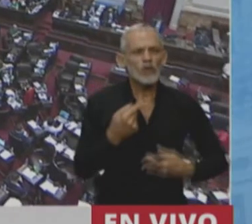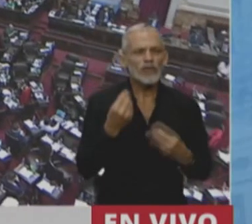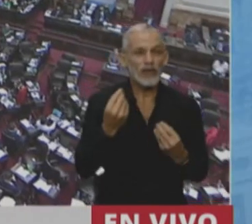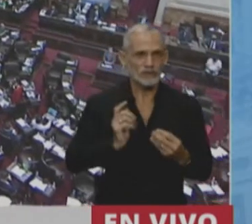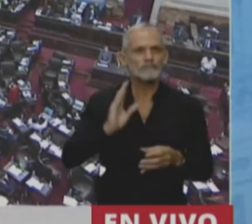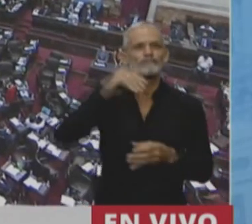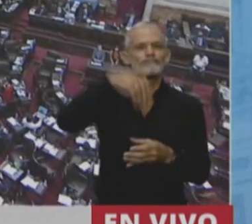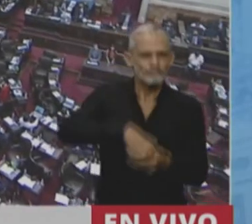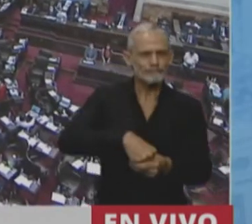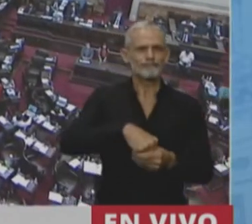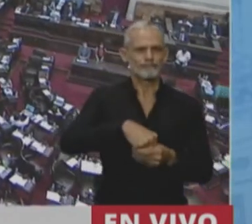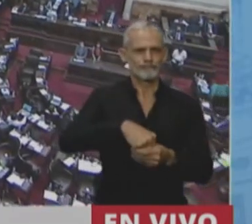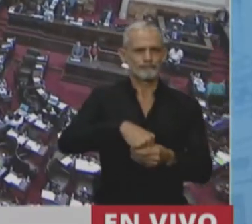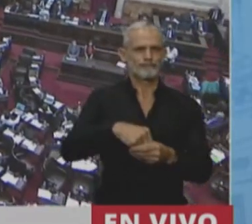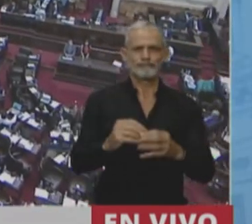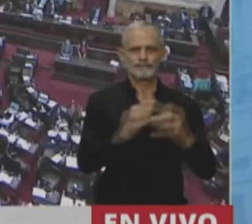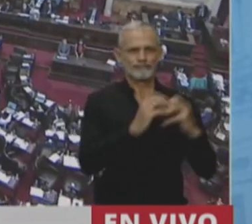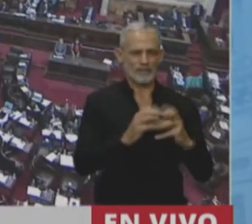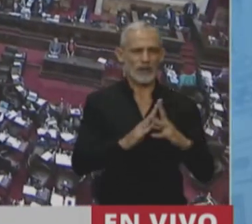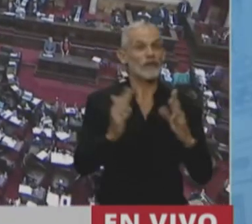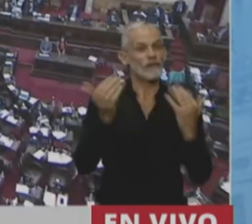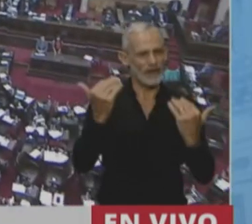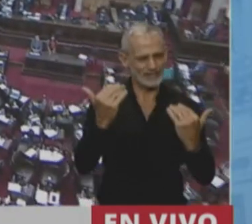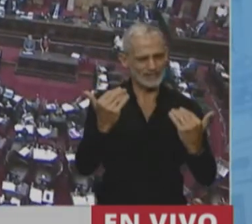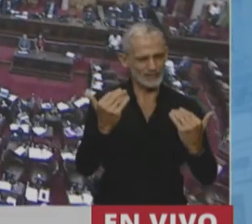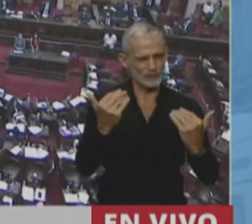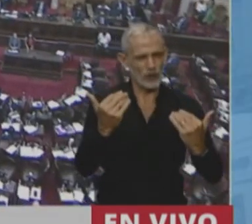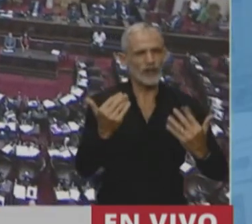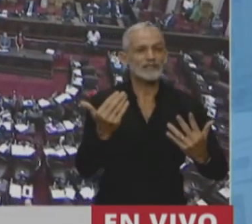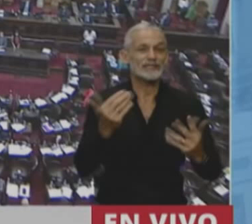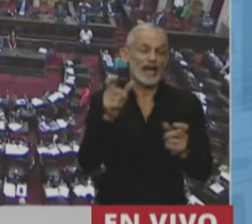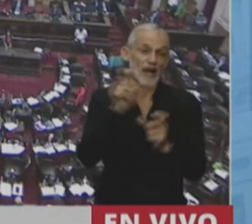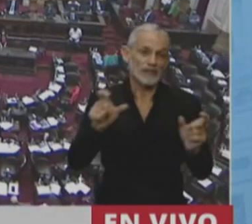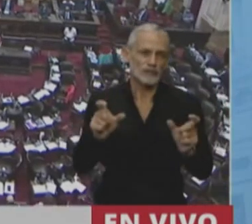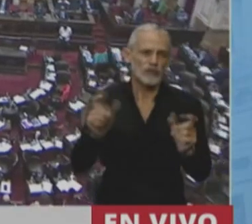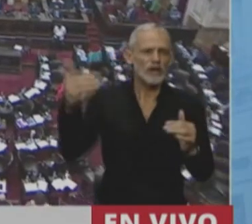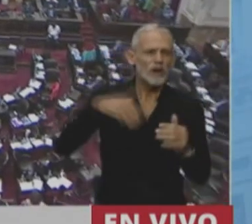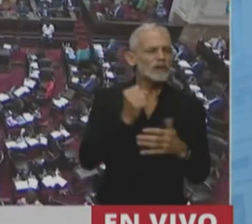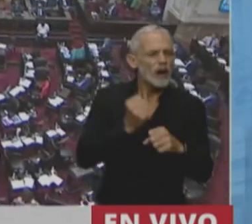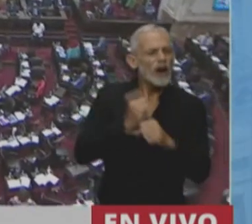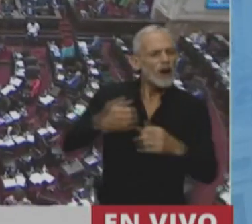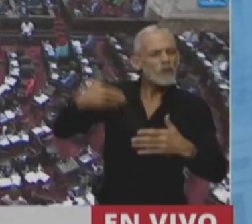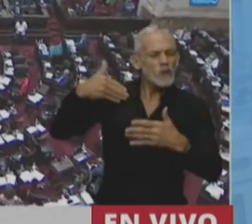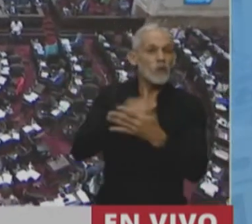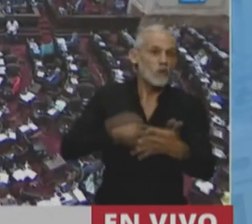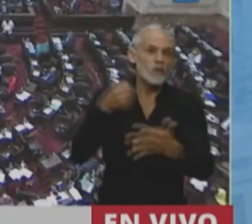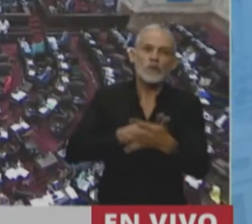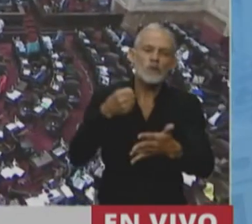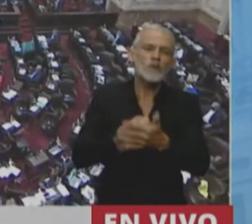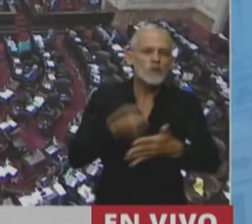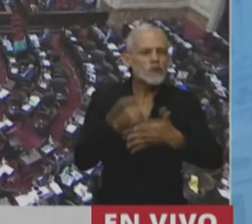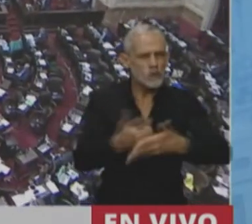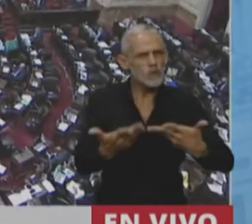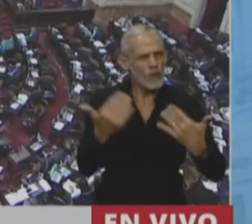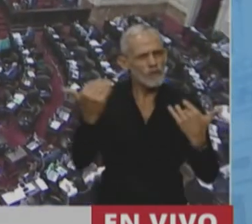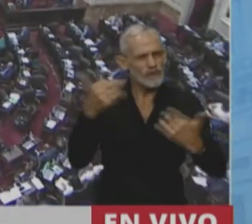participar en este debate. Mis felicitaciones a quienes han venido trabajando y militando y